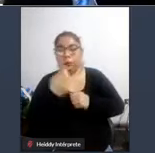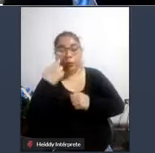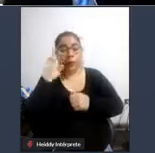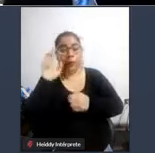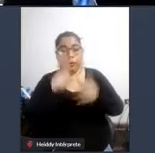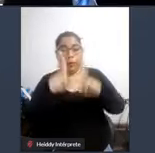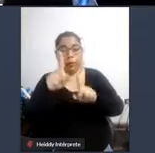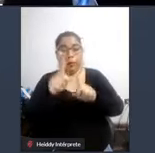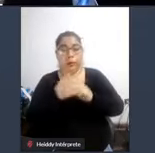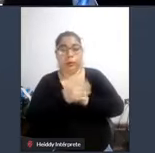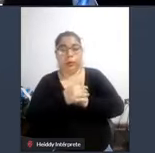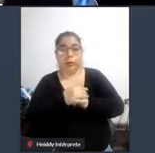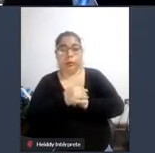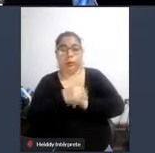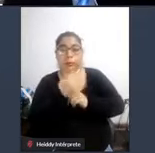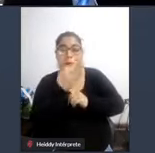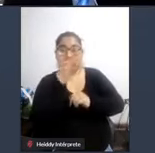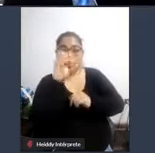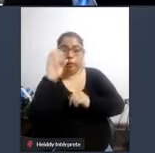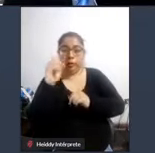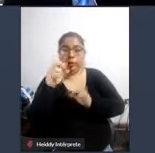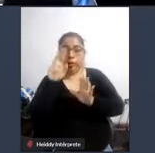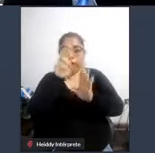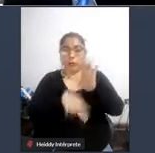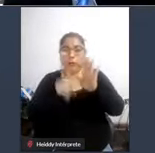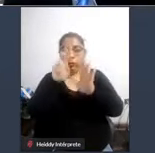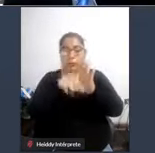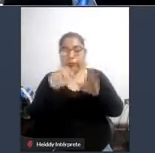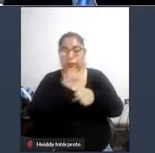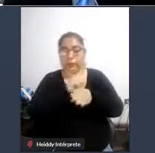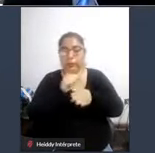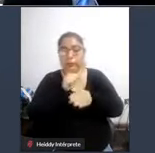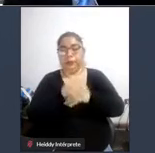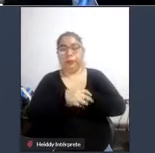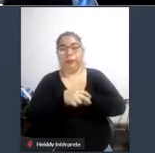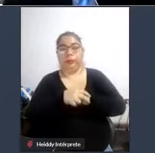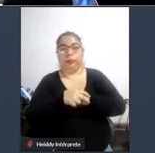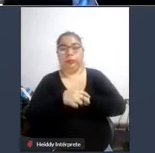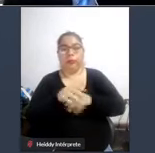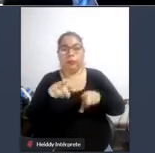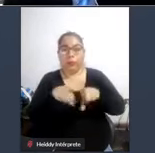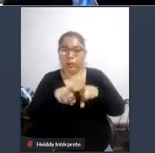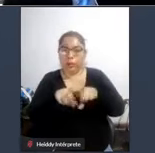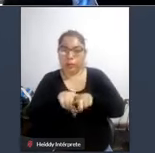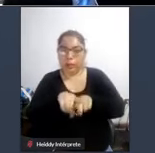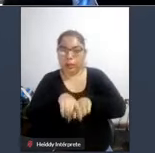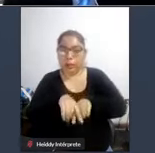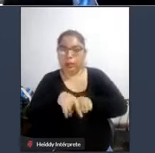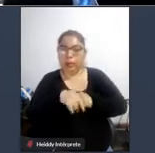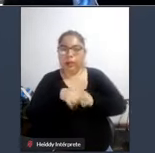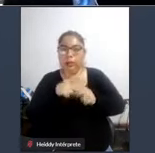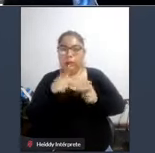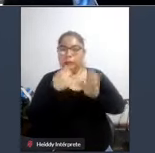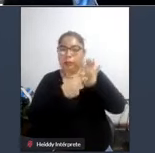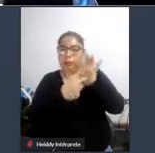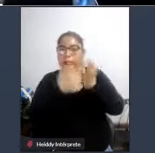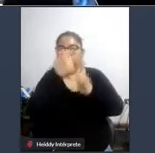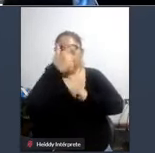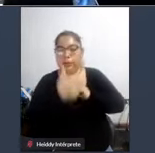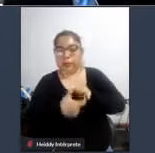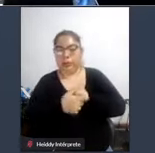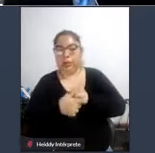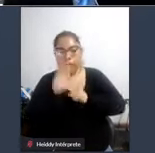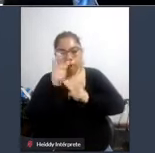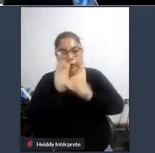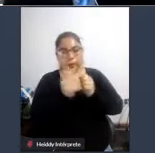obtener 300 soles cada dos meses pero todo esto tiene que ser presencial las personas